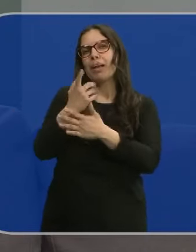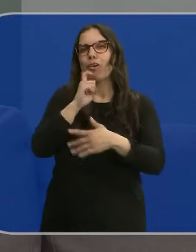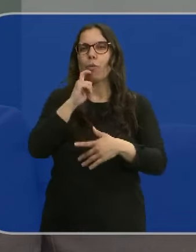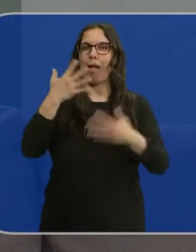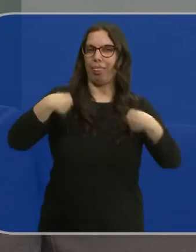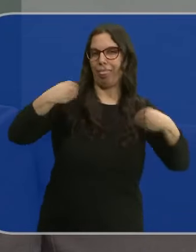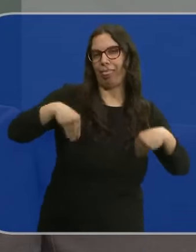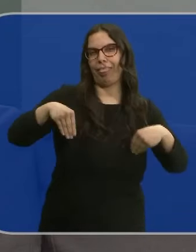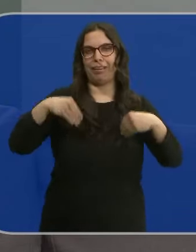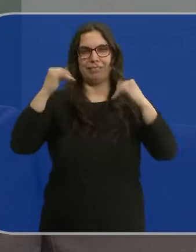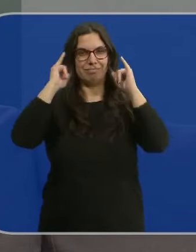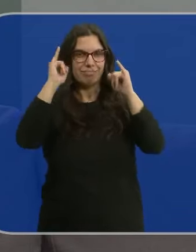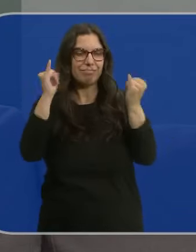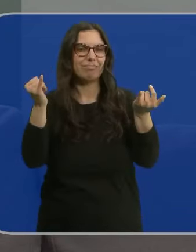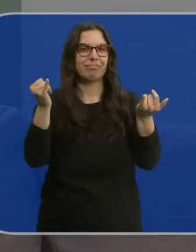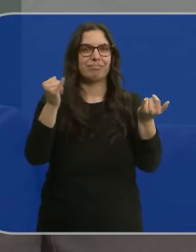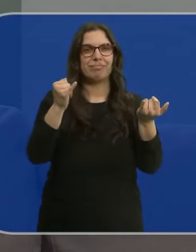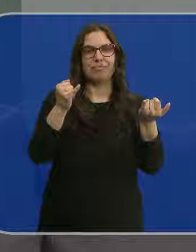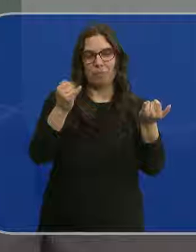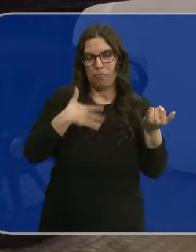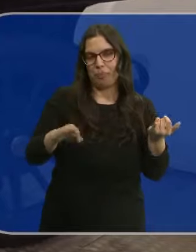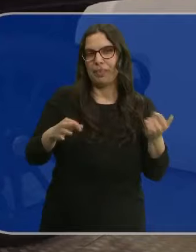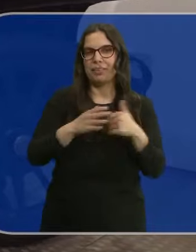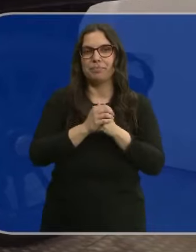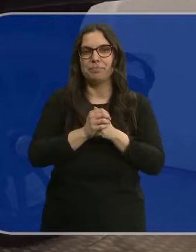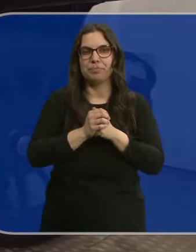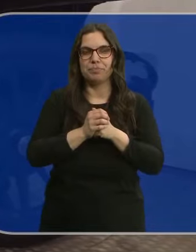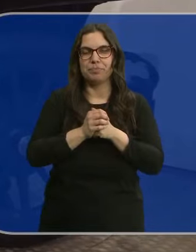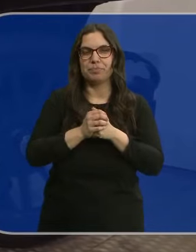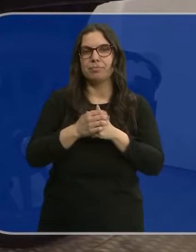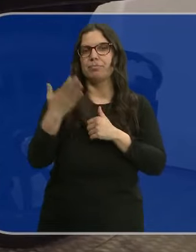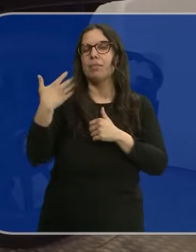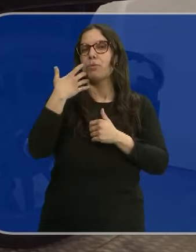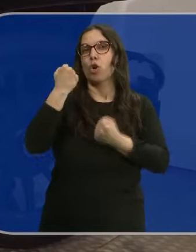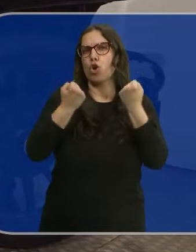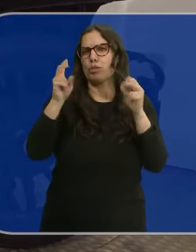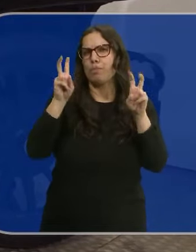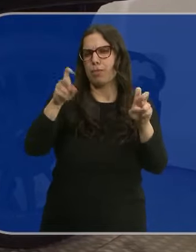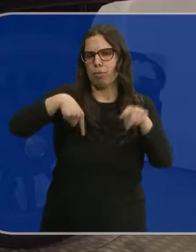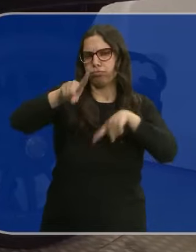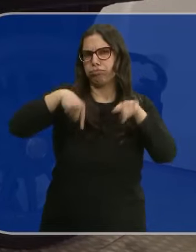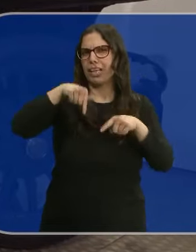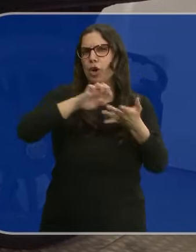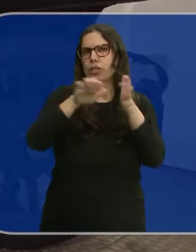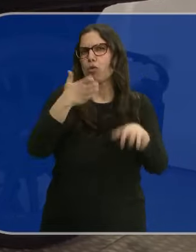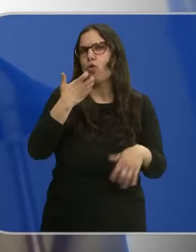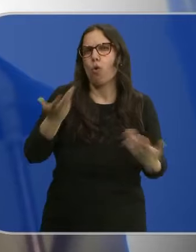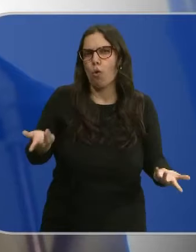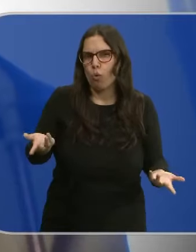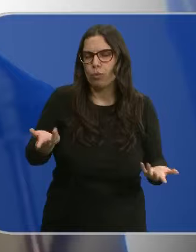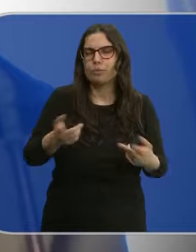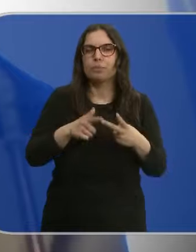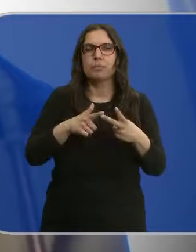amena, entretenida e incluso divertida. ¿Cuáles fueron los primeros coches que circularon por nuestra comunidad?